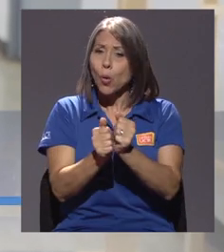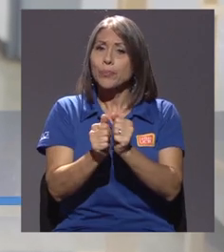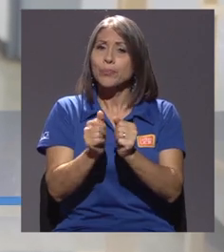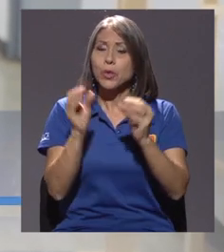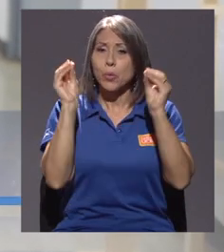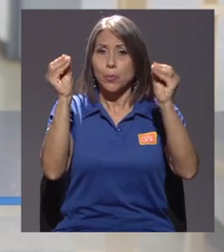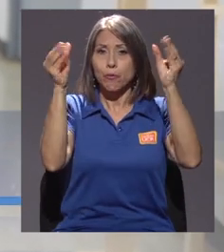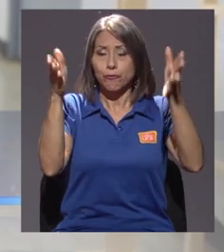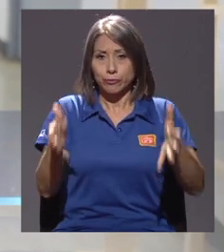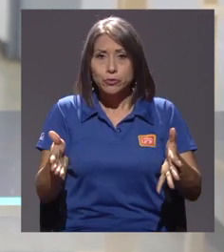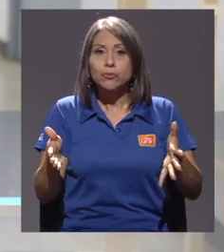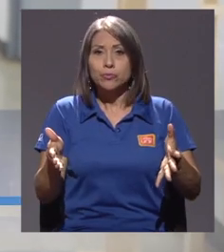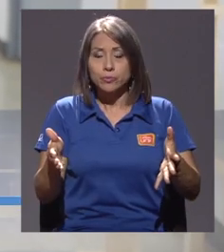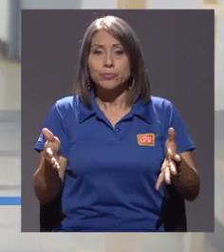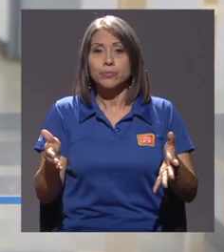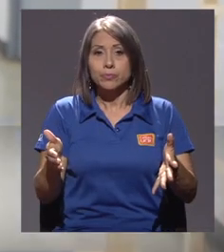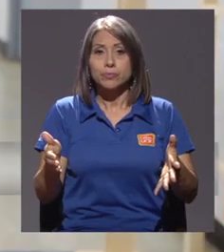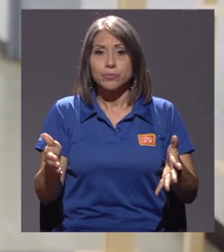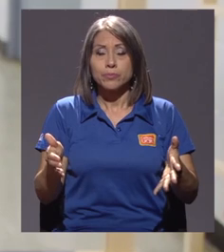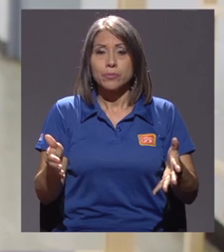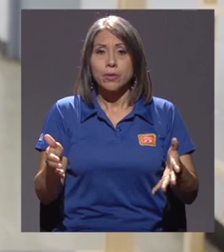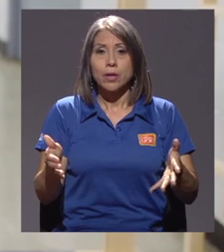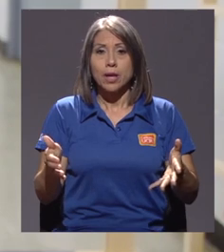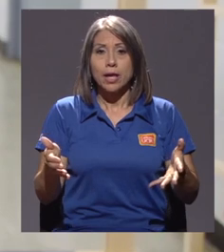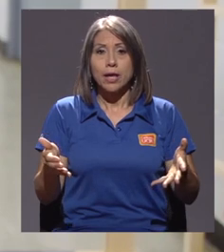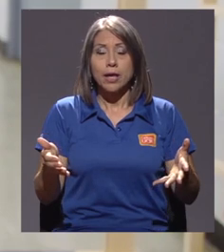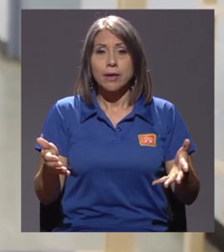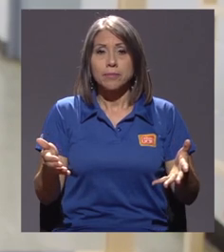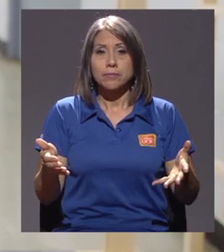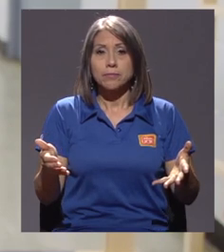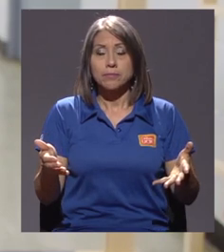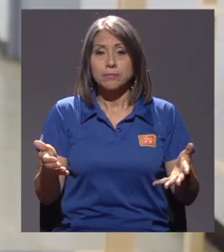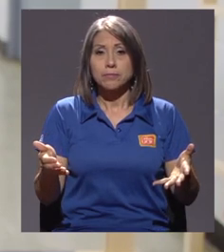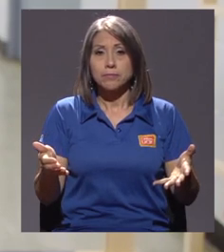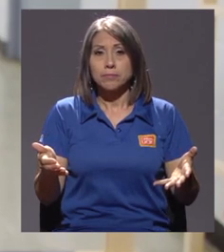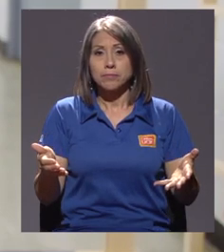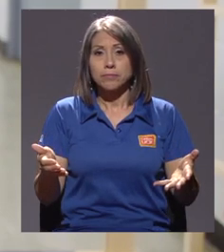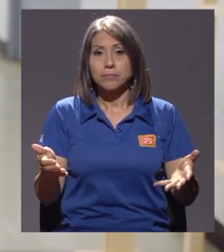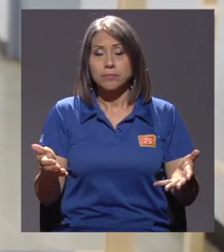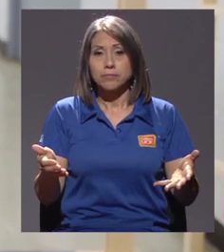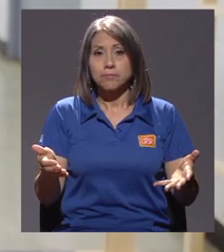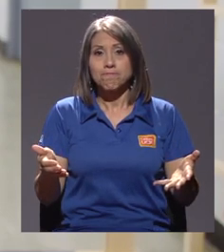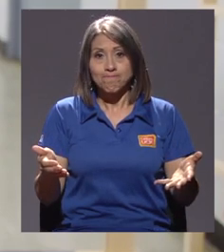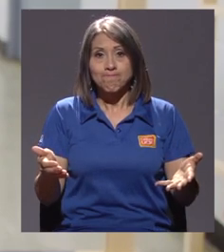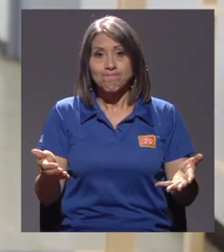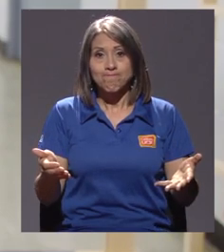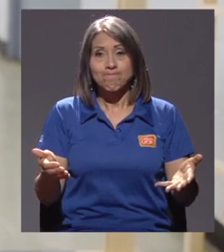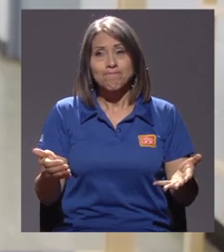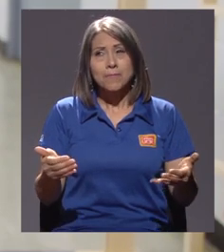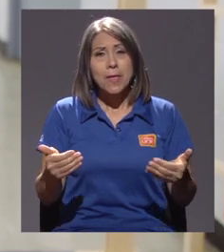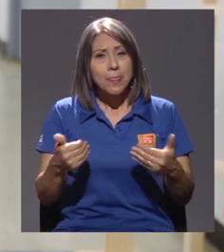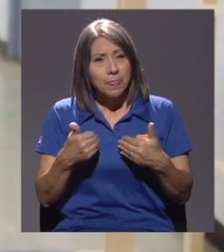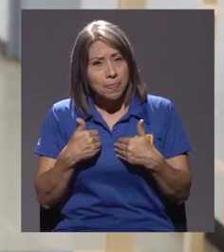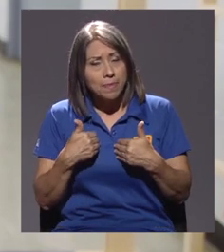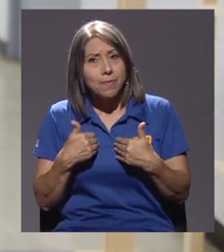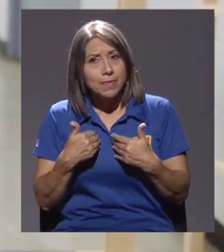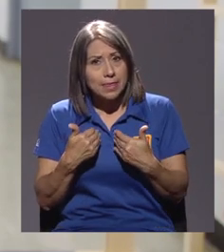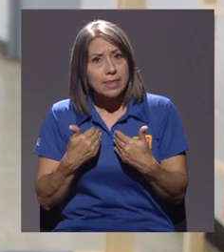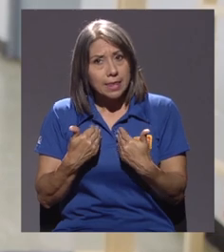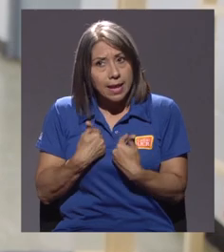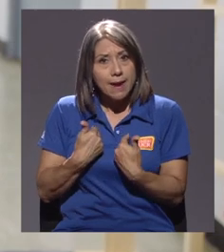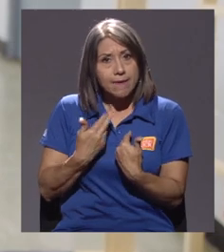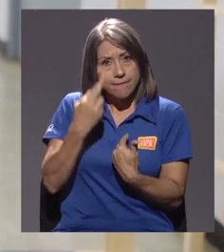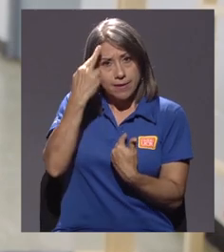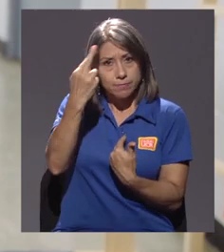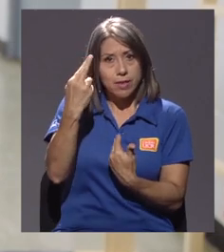profesores tenerles un poco